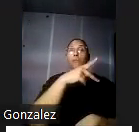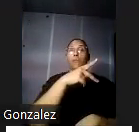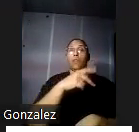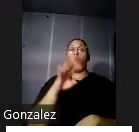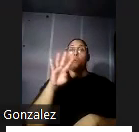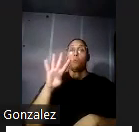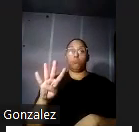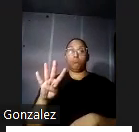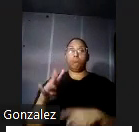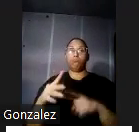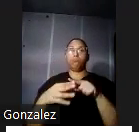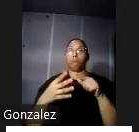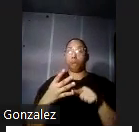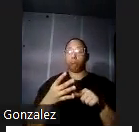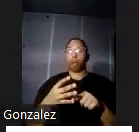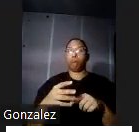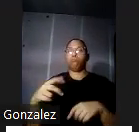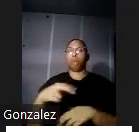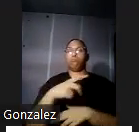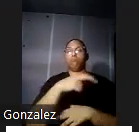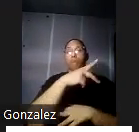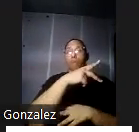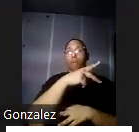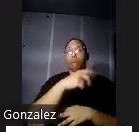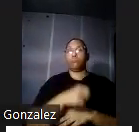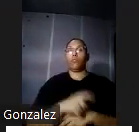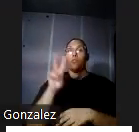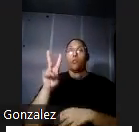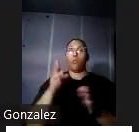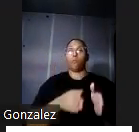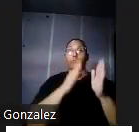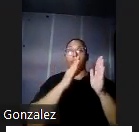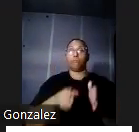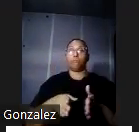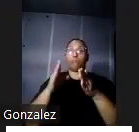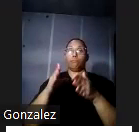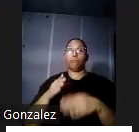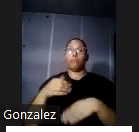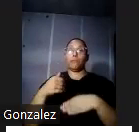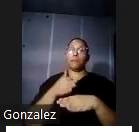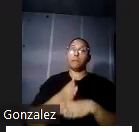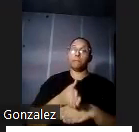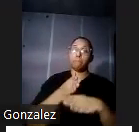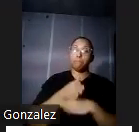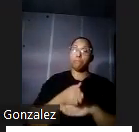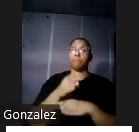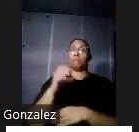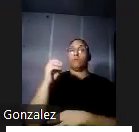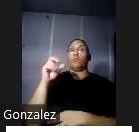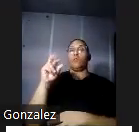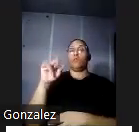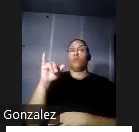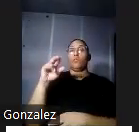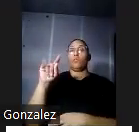balcón la escalera está flanqueada por dos columnas de madera de estilo corintio y la fachada principal que mira al norte de la